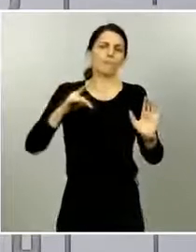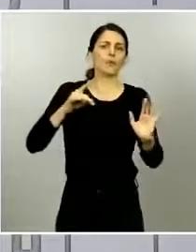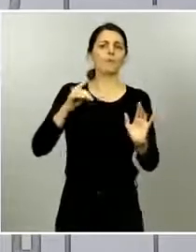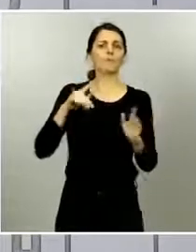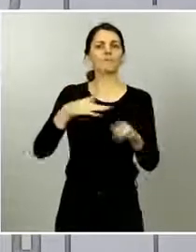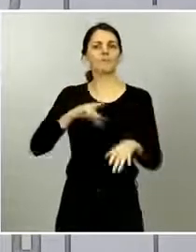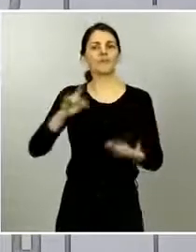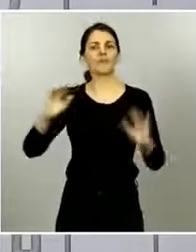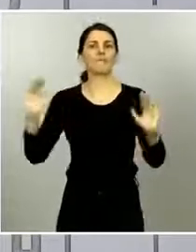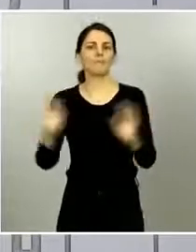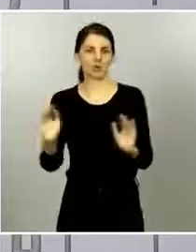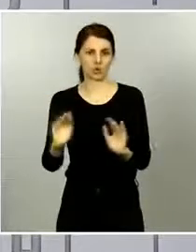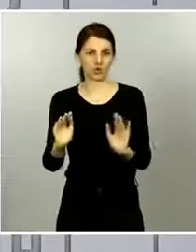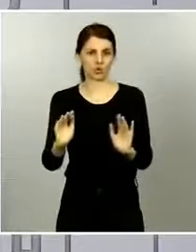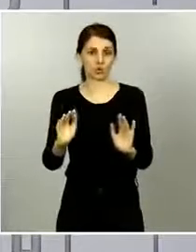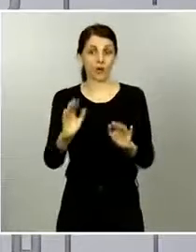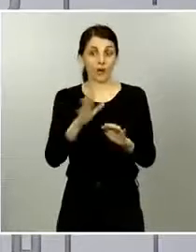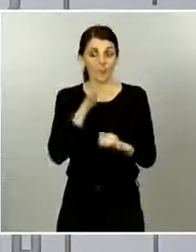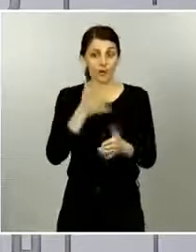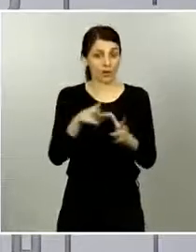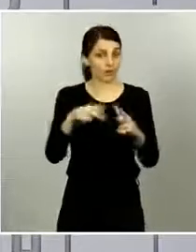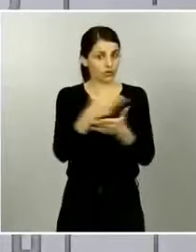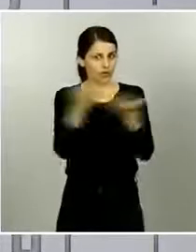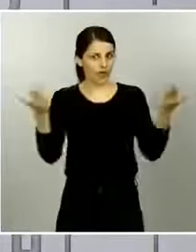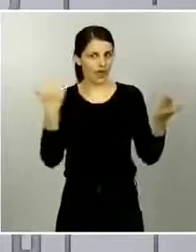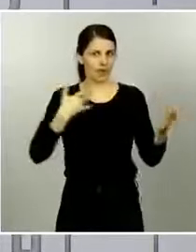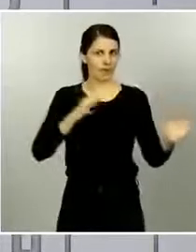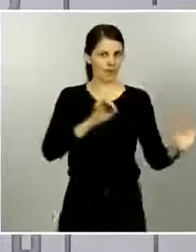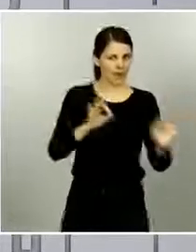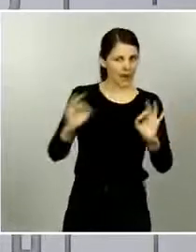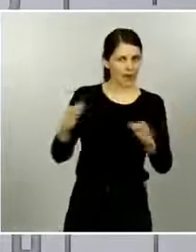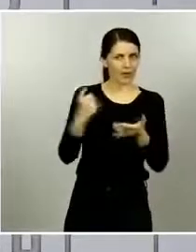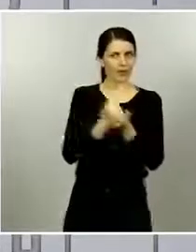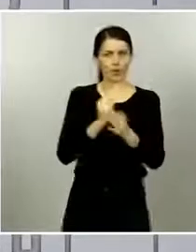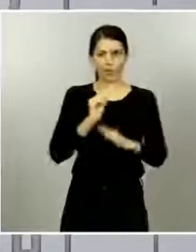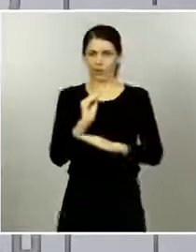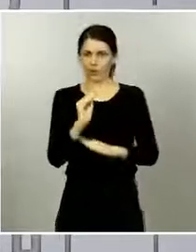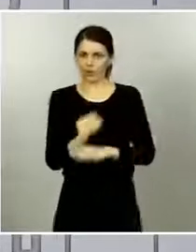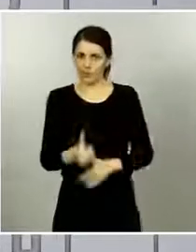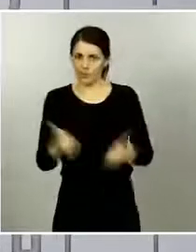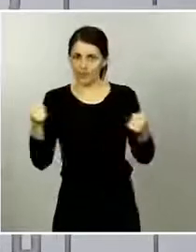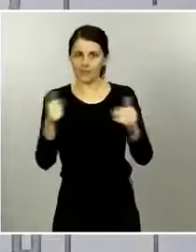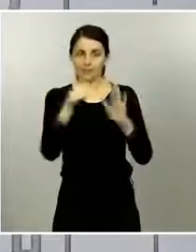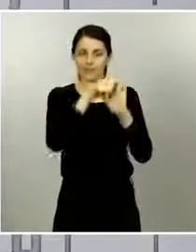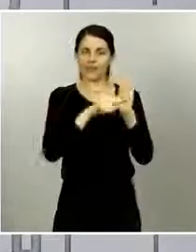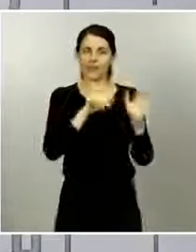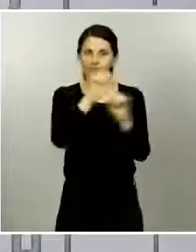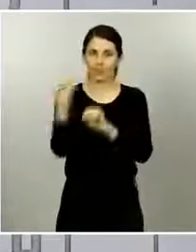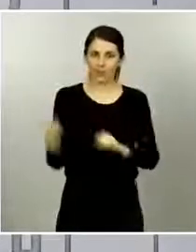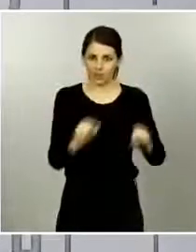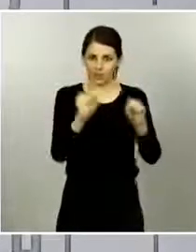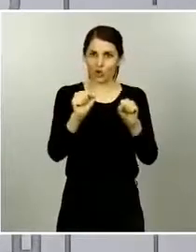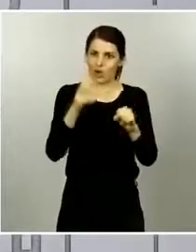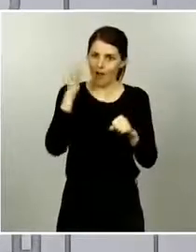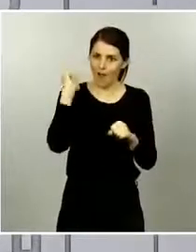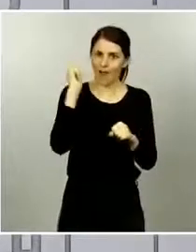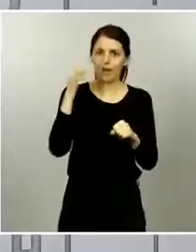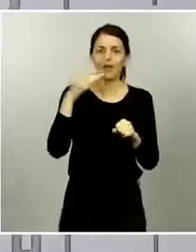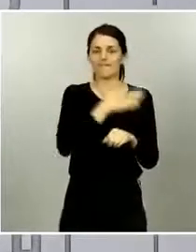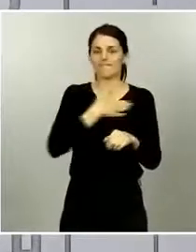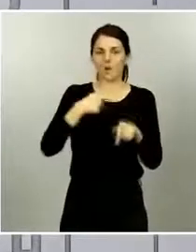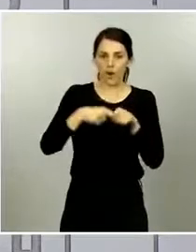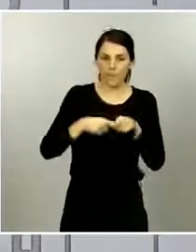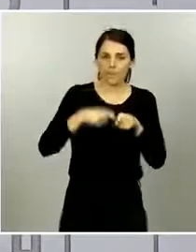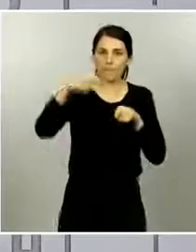porque ahora sabemos más del virus estamos mejor preparados somos más precavidos todos tenemos medidas de